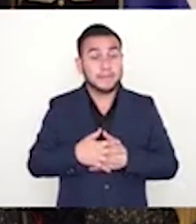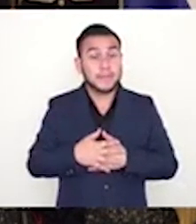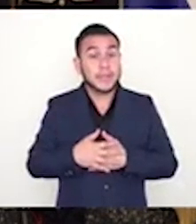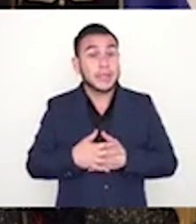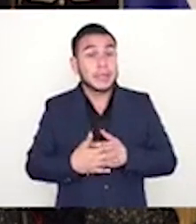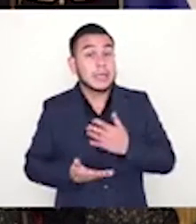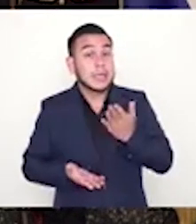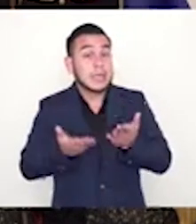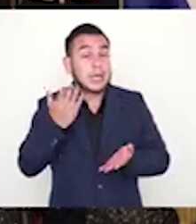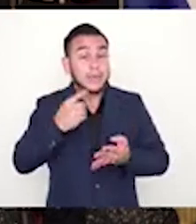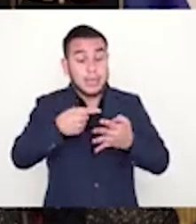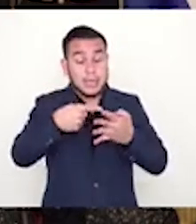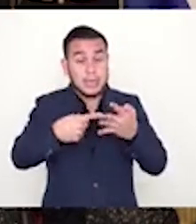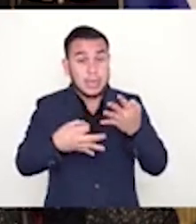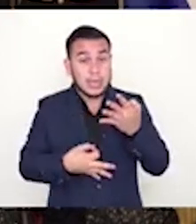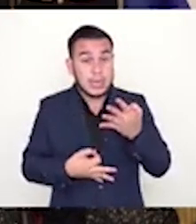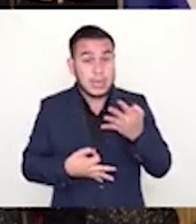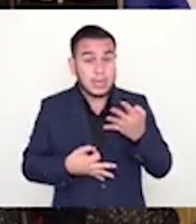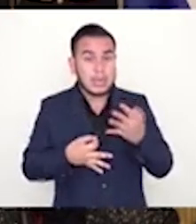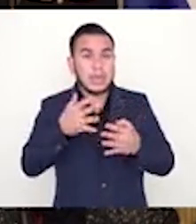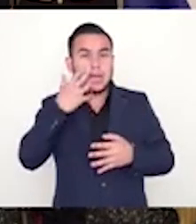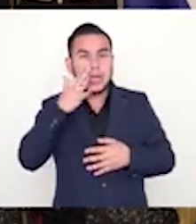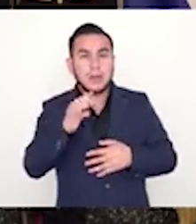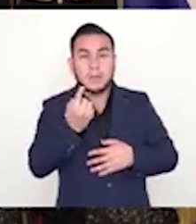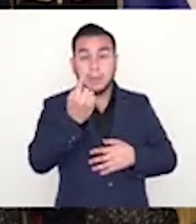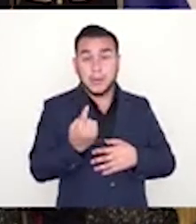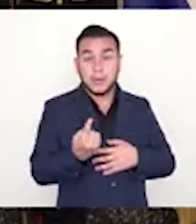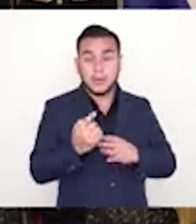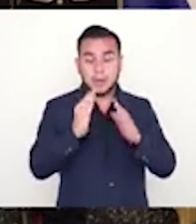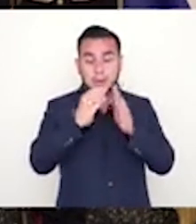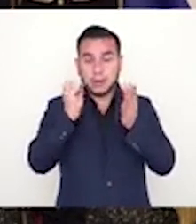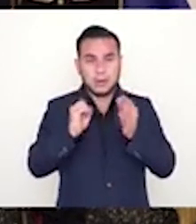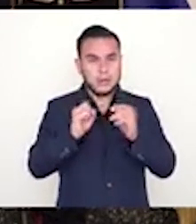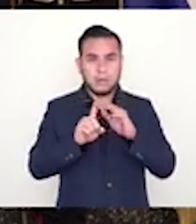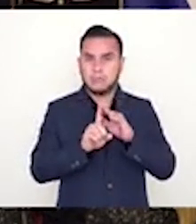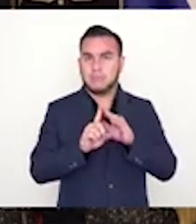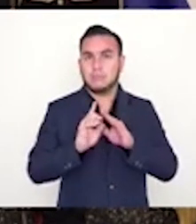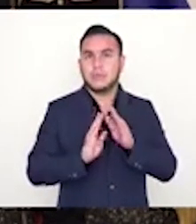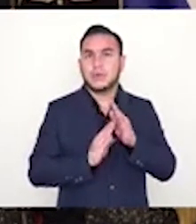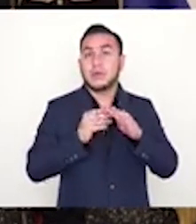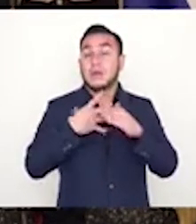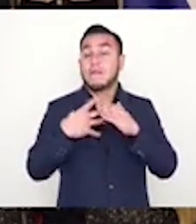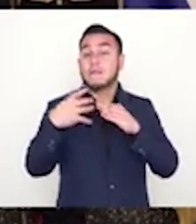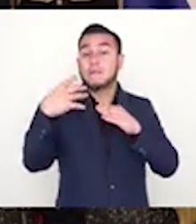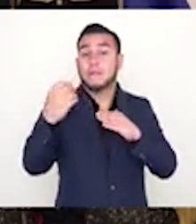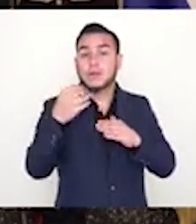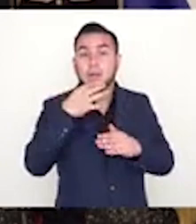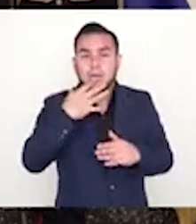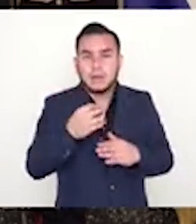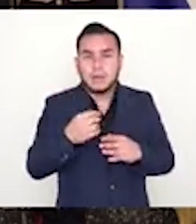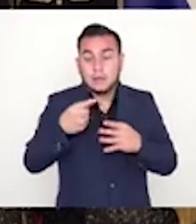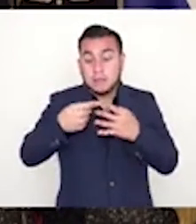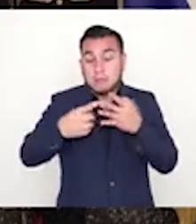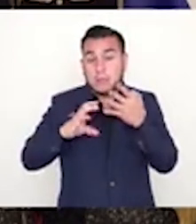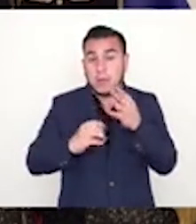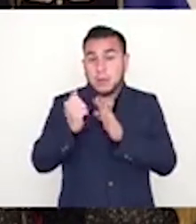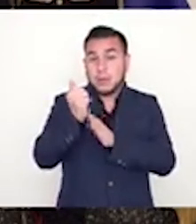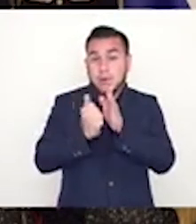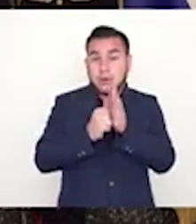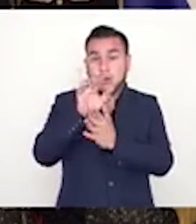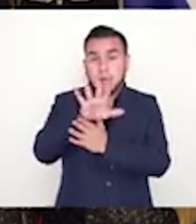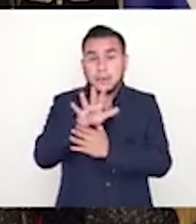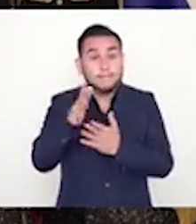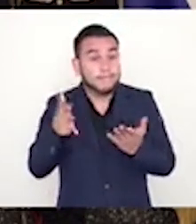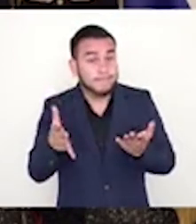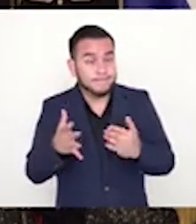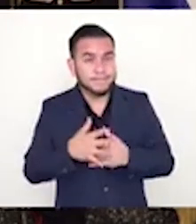Salvo las limitaciones que la ley establezca. Por ejemplo, un preso no puede salir. No puede alegar que tiene la protección constitucional del artículo 5, porque está